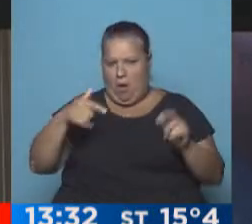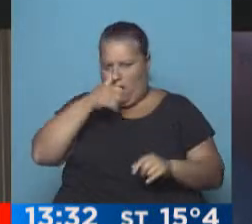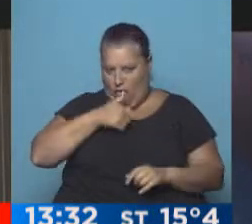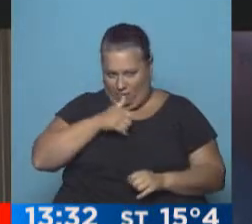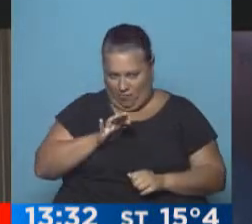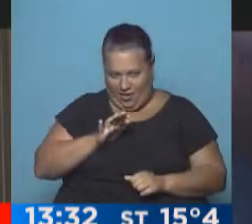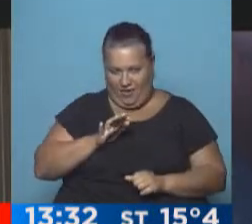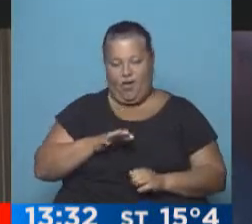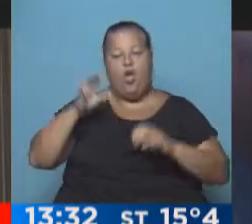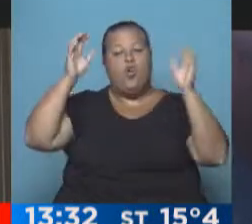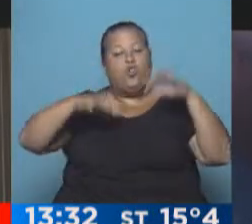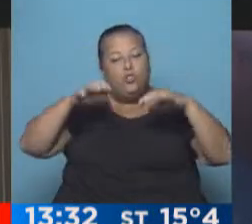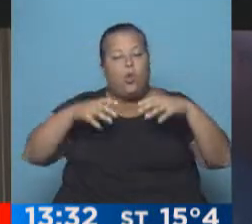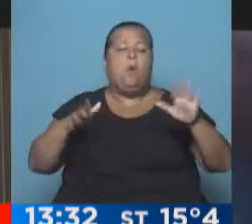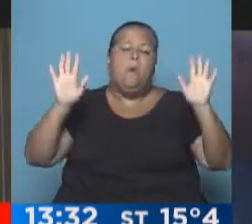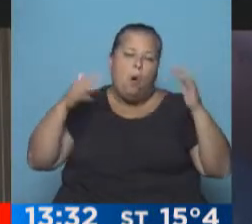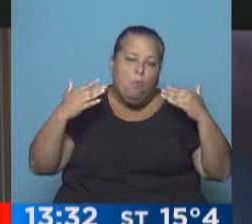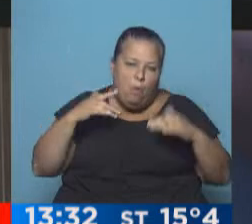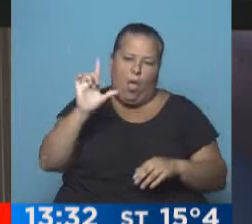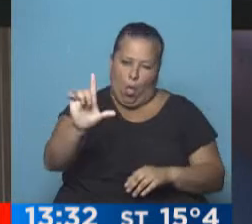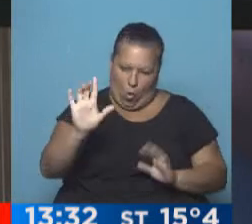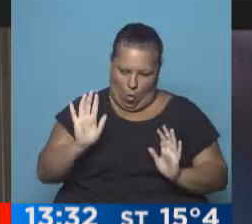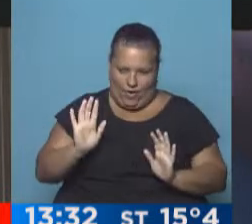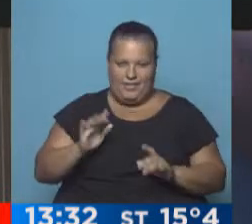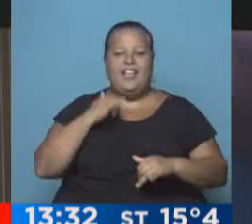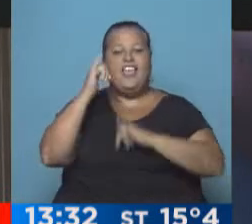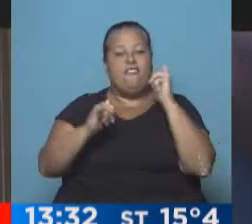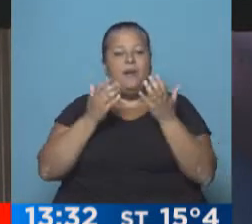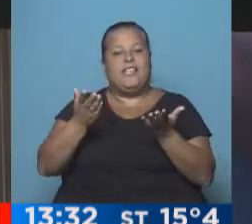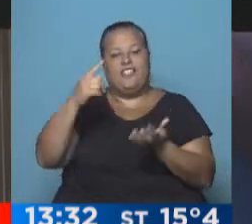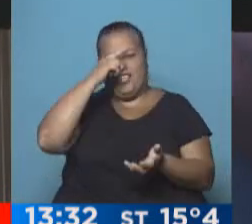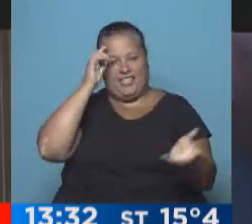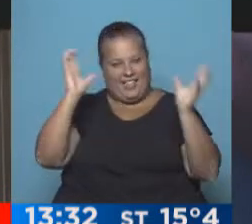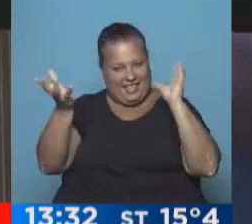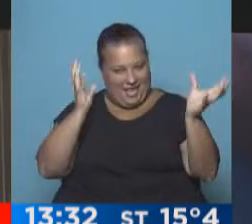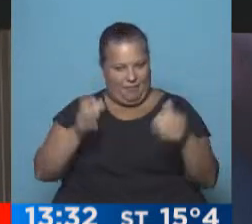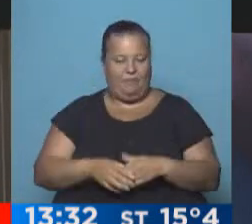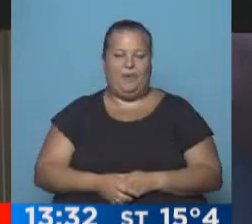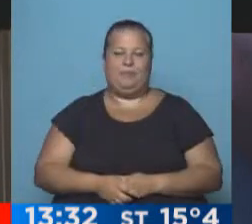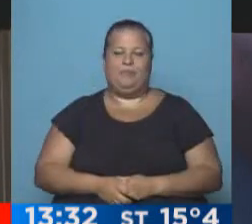domingo, la lluvia y bueno, probablemente el lunes. Información del Servicio Meteorológico Nacional.